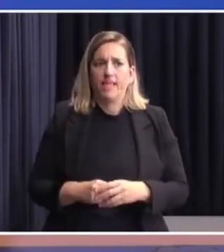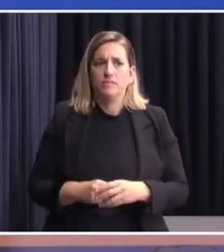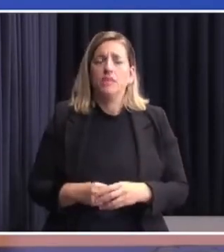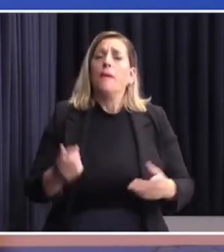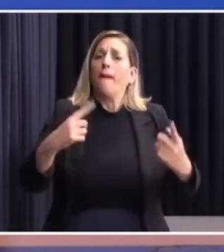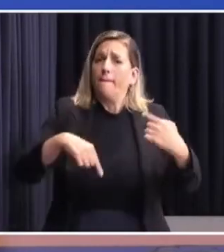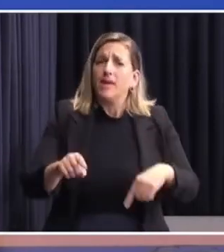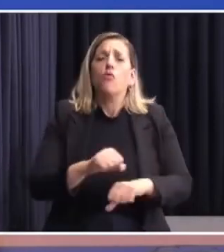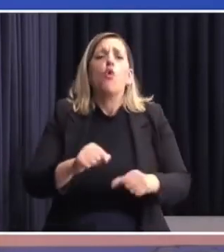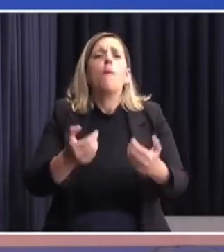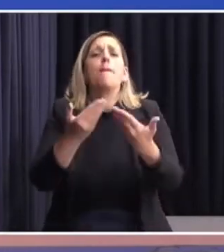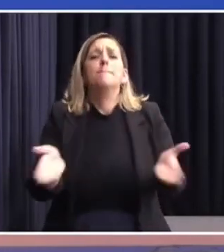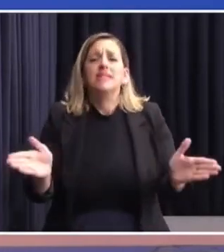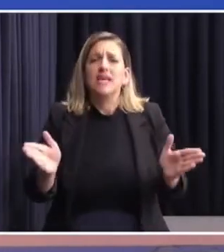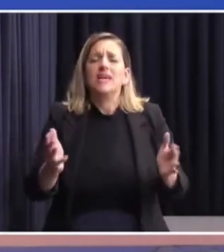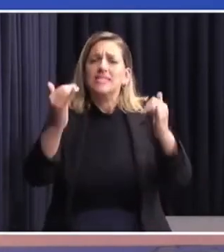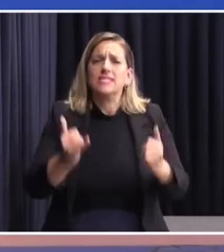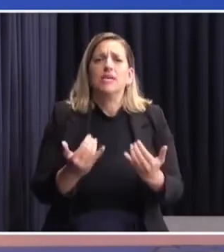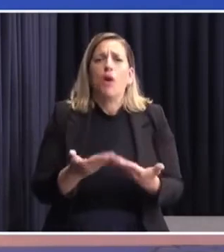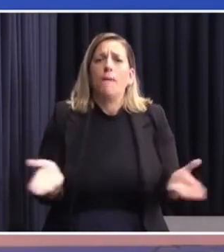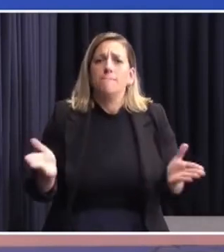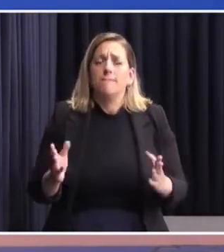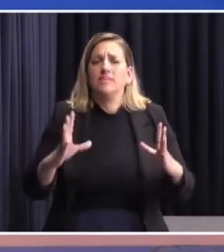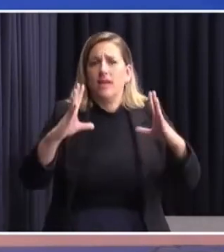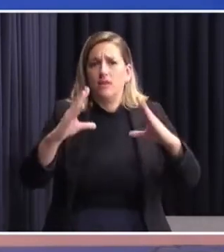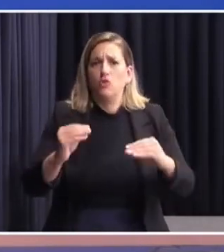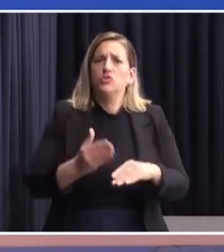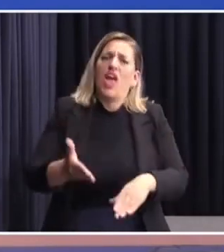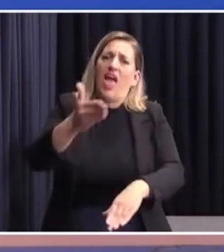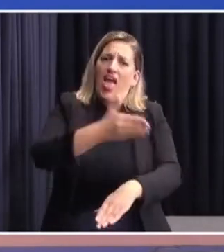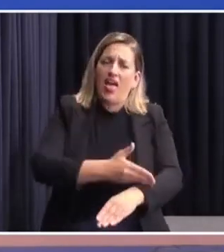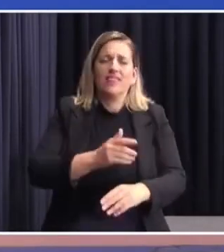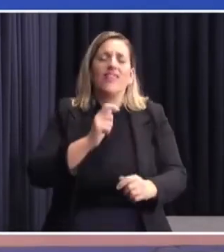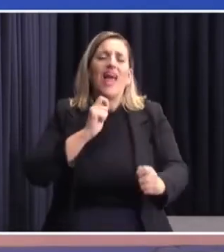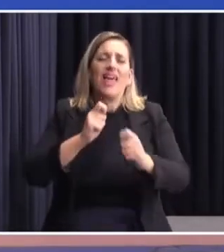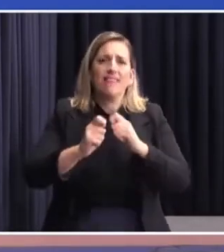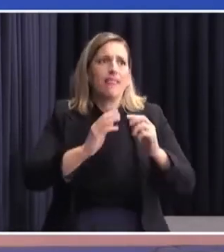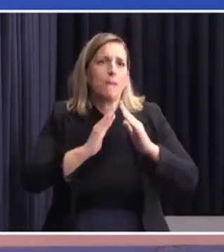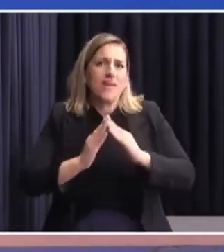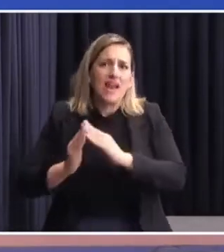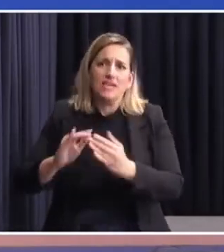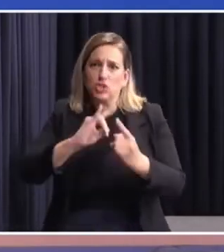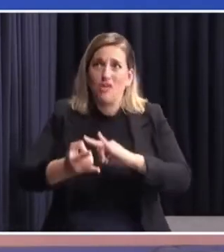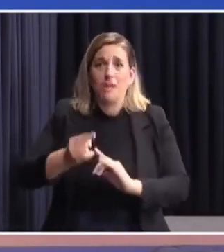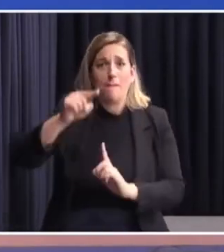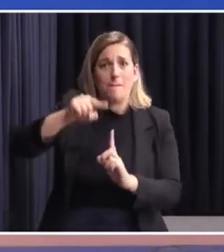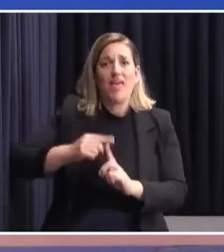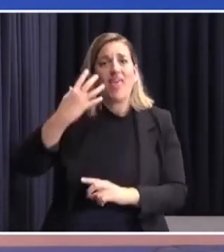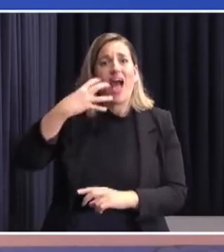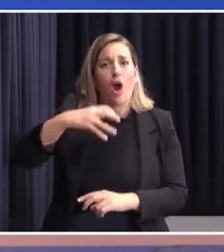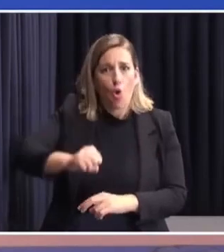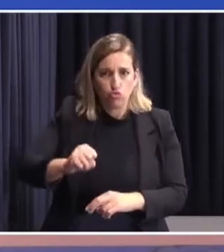Pero capaz que empiezo la noche antes de la interpelación, en el mes de agosto,